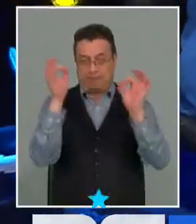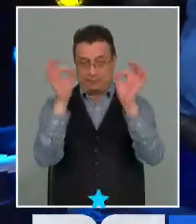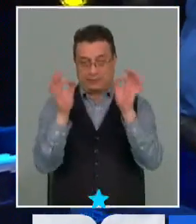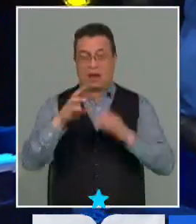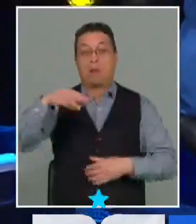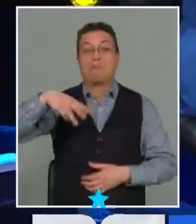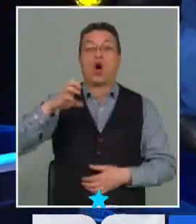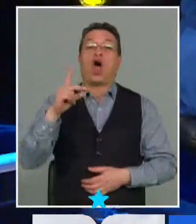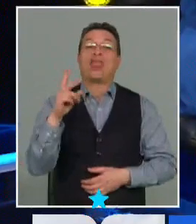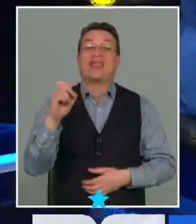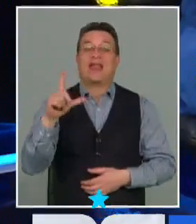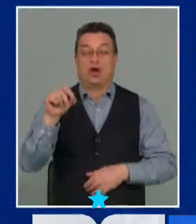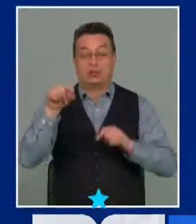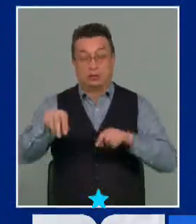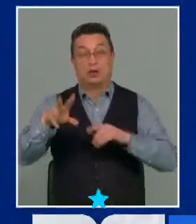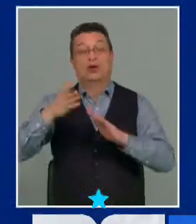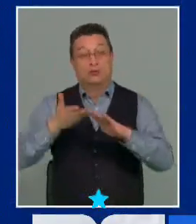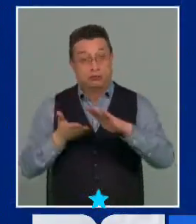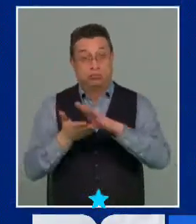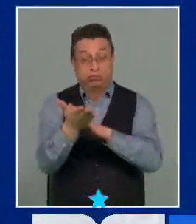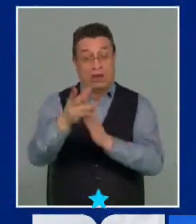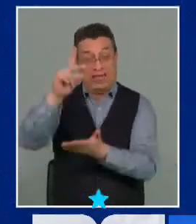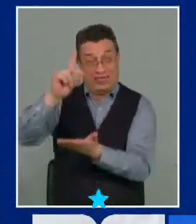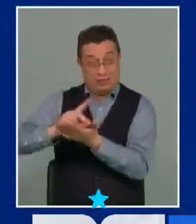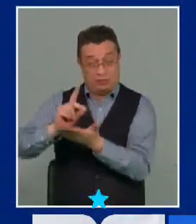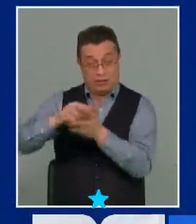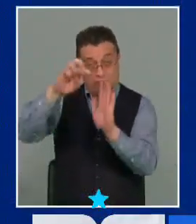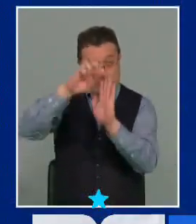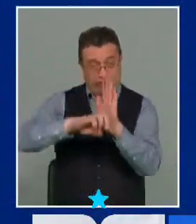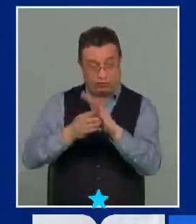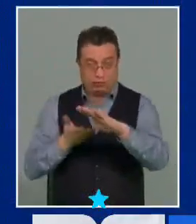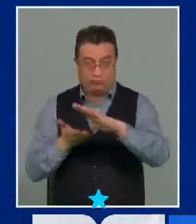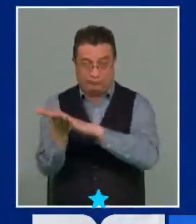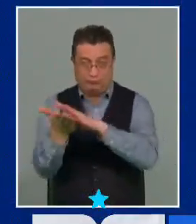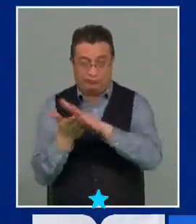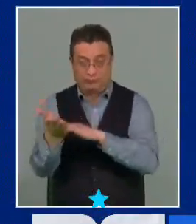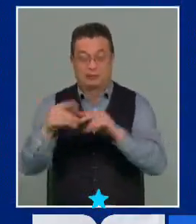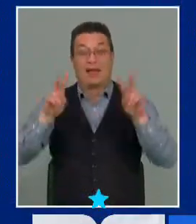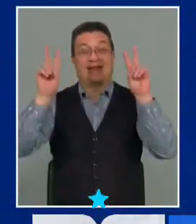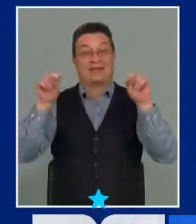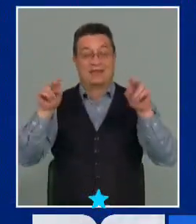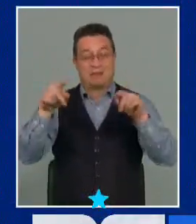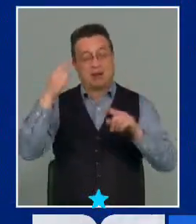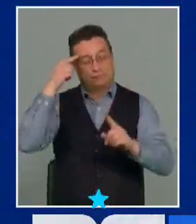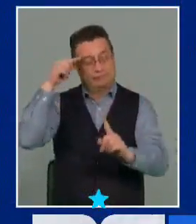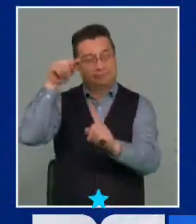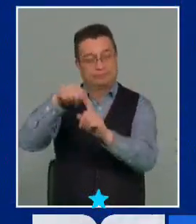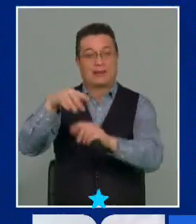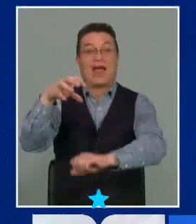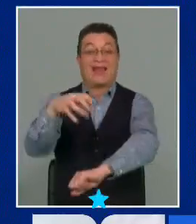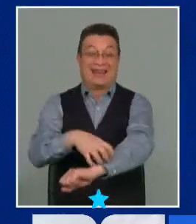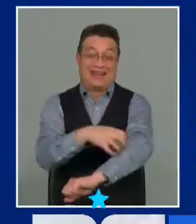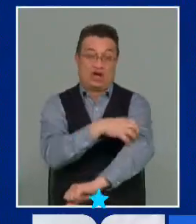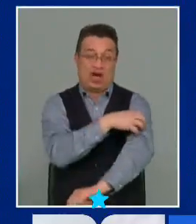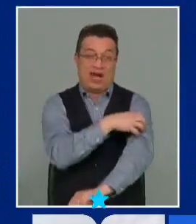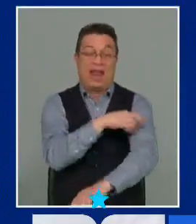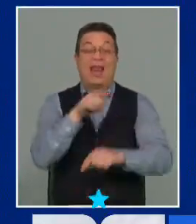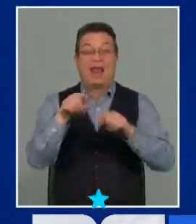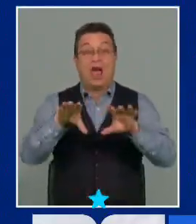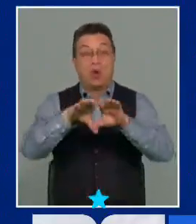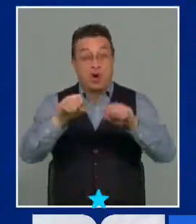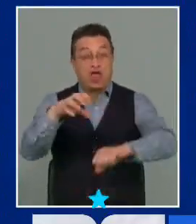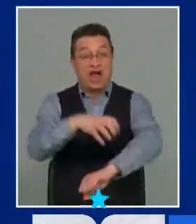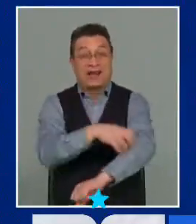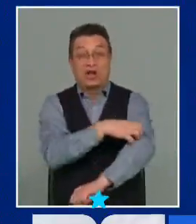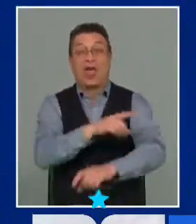Los proyectos ingresan en el Congreso de Diputadas, aquellas materias que son de concurrencia regional, es decir, de acuerdo regional